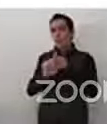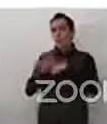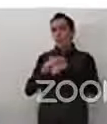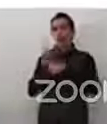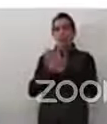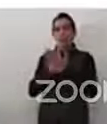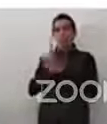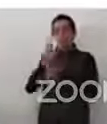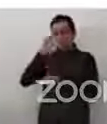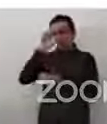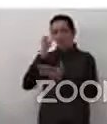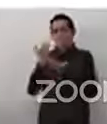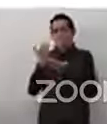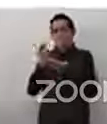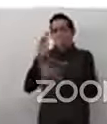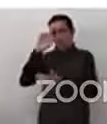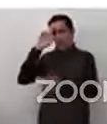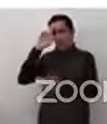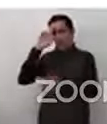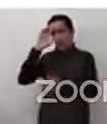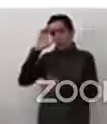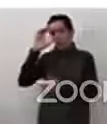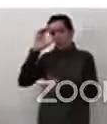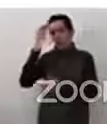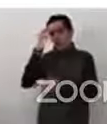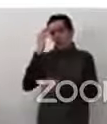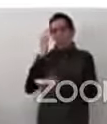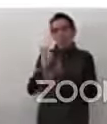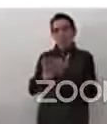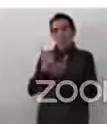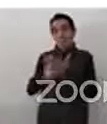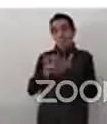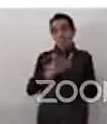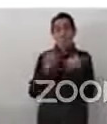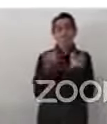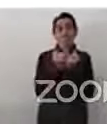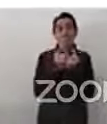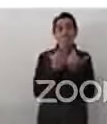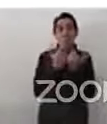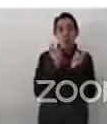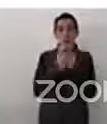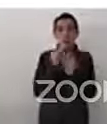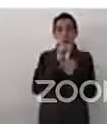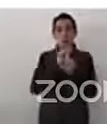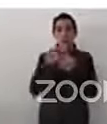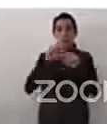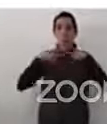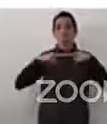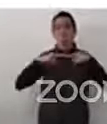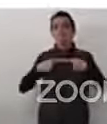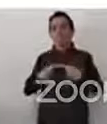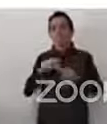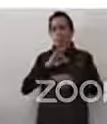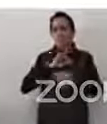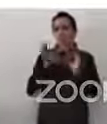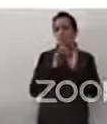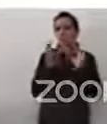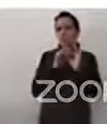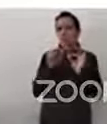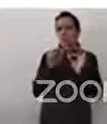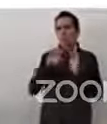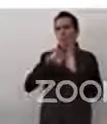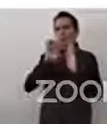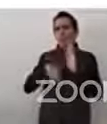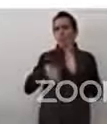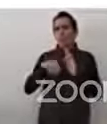grupos en situación de vulnerabilidad también, pero desde el Departamento de Inclusión Social, trabajamos con estos grupos en